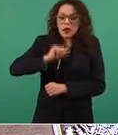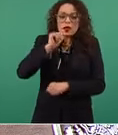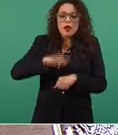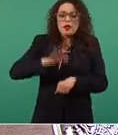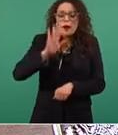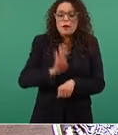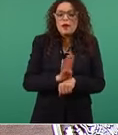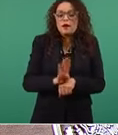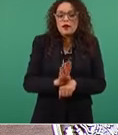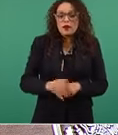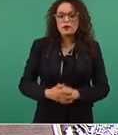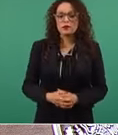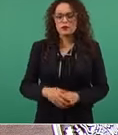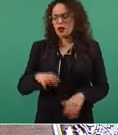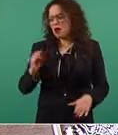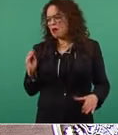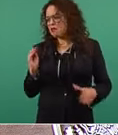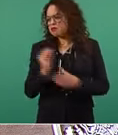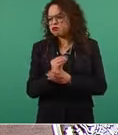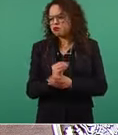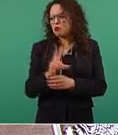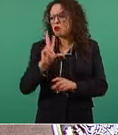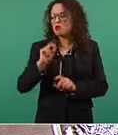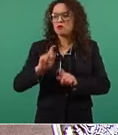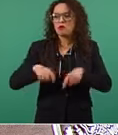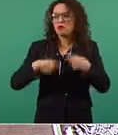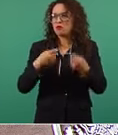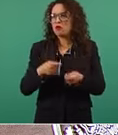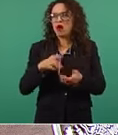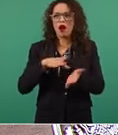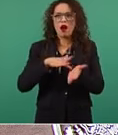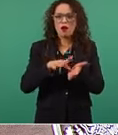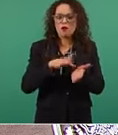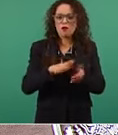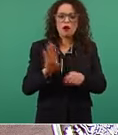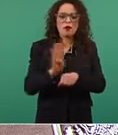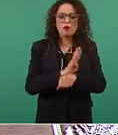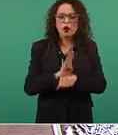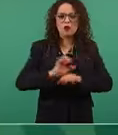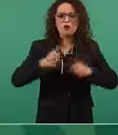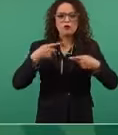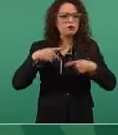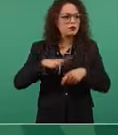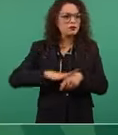que le da la espalda al prójimo,